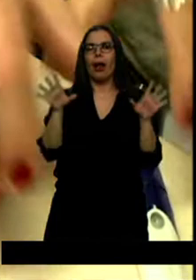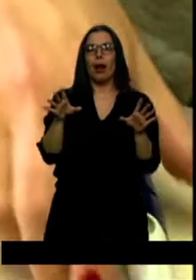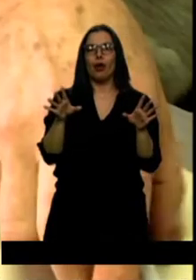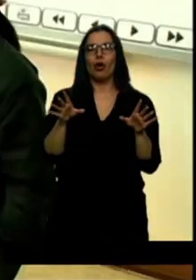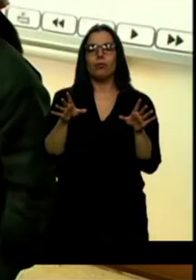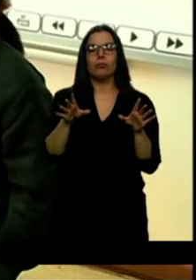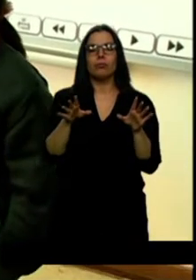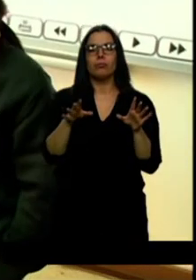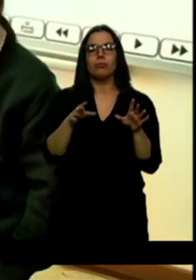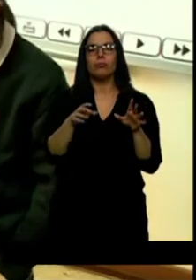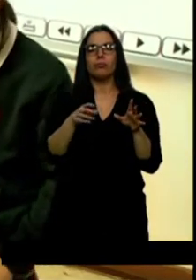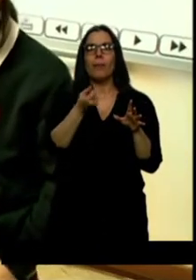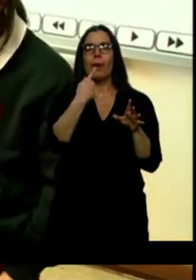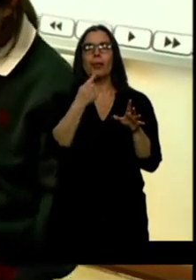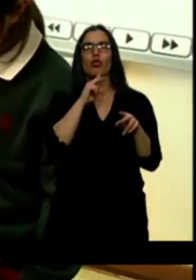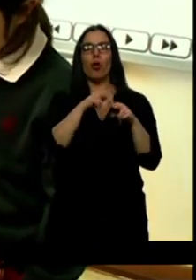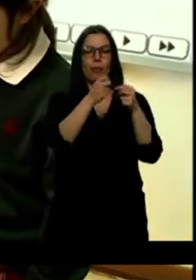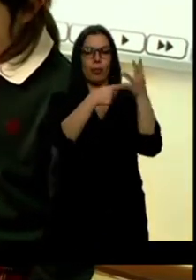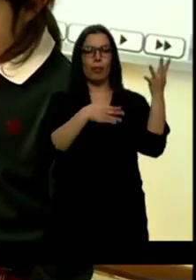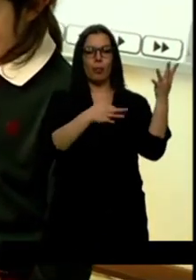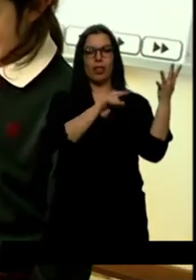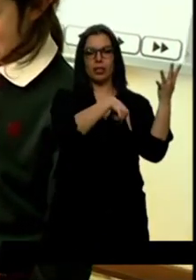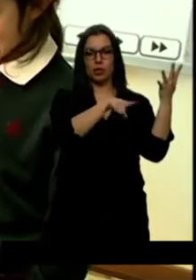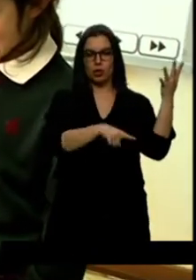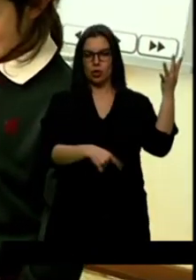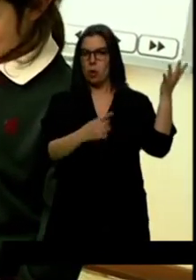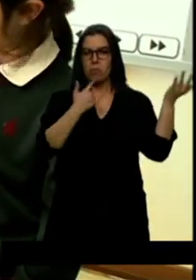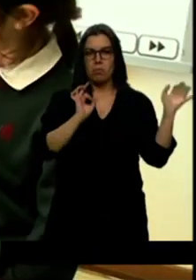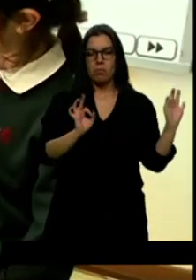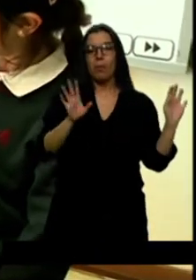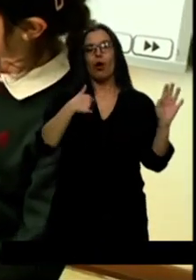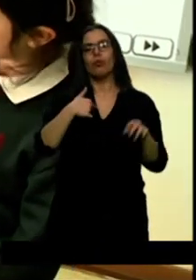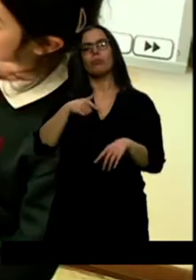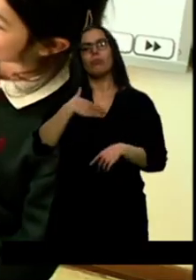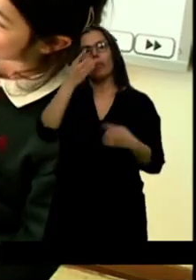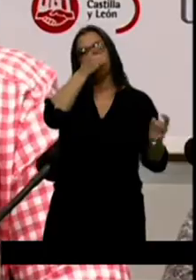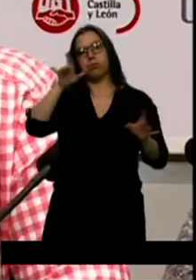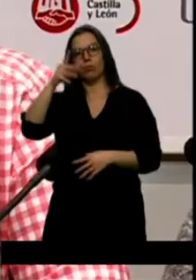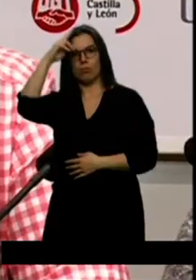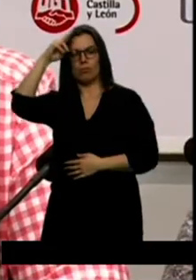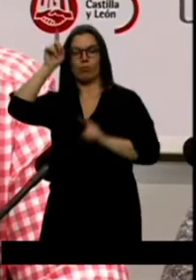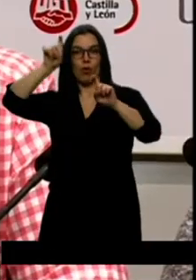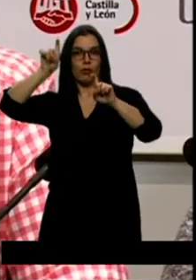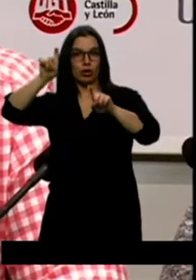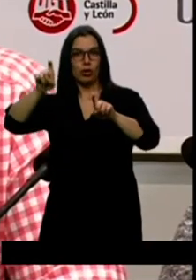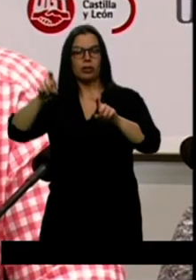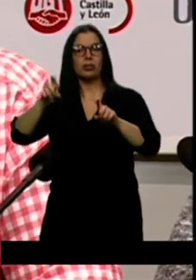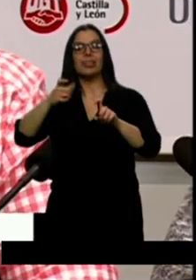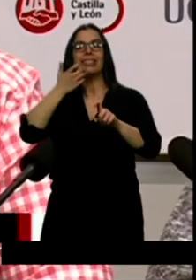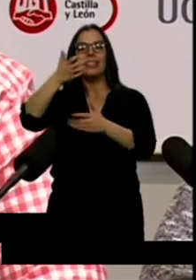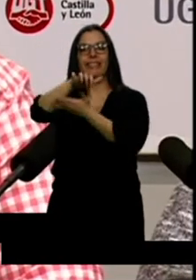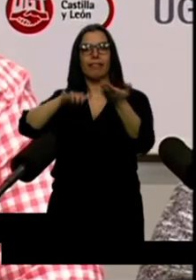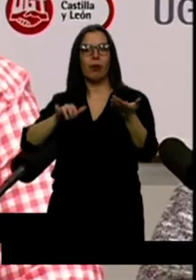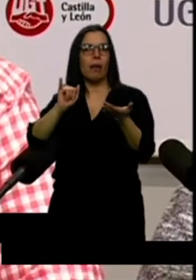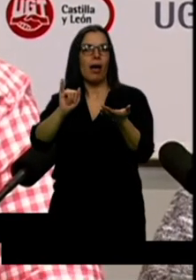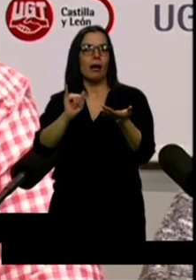centro siempre que lo soliciten los padres y presenten un informe médico como sucede ahora con los diabéticos. ¿Cómo puedes luego decir tú a una persona que no